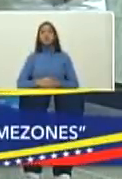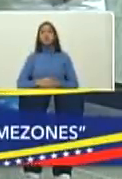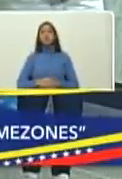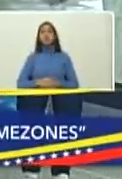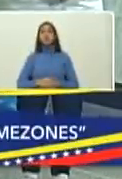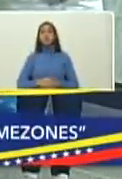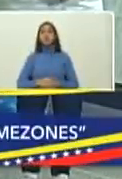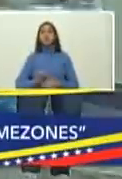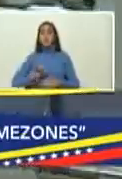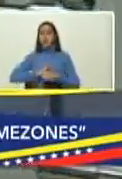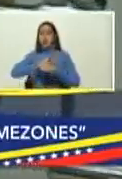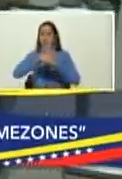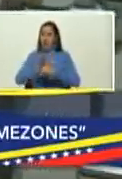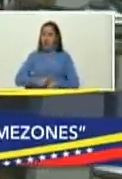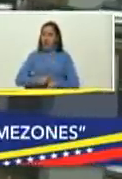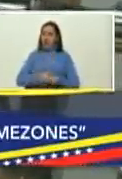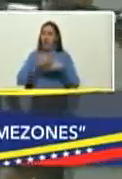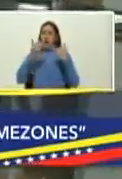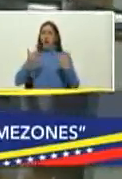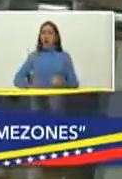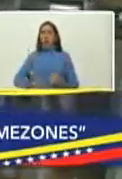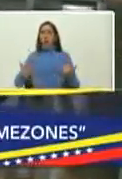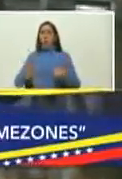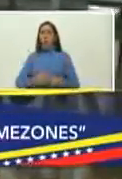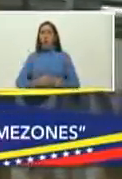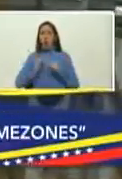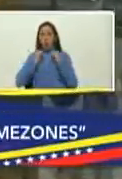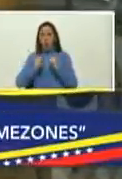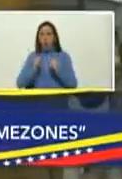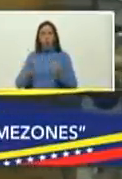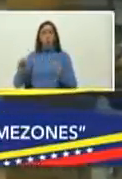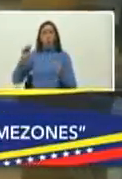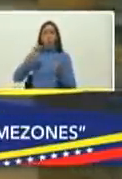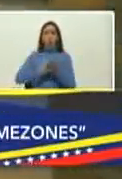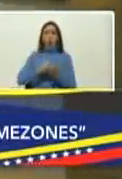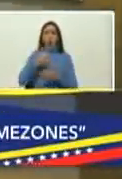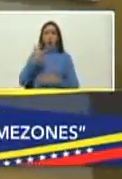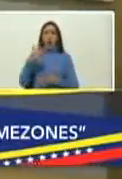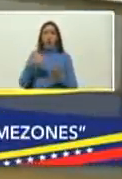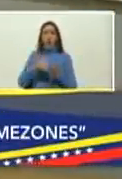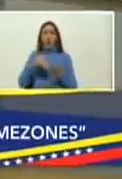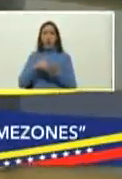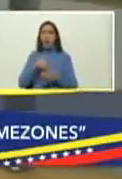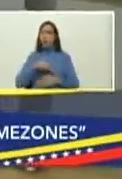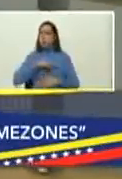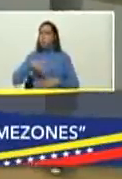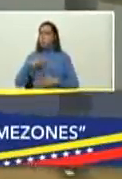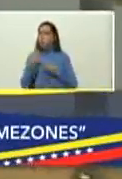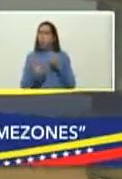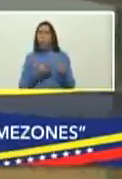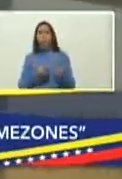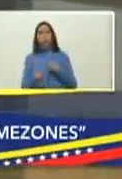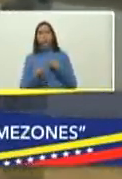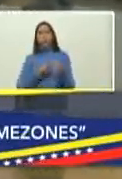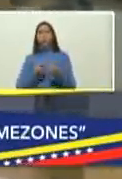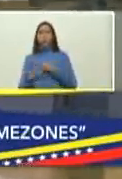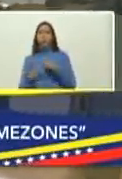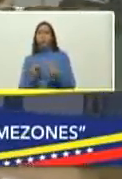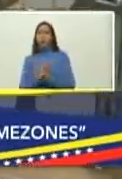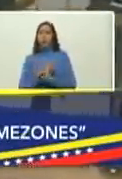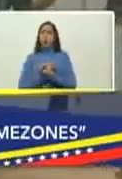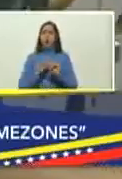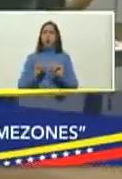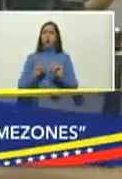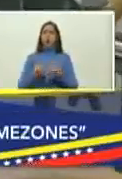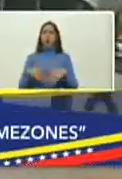tema de la pandemia que ahora bueno viene en esta tercera ola en esta posible tercera ola bueno como hacemos nosotros para detenerla y